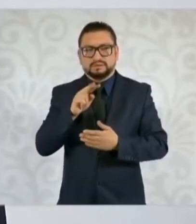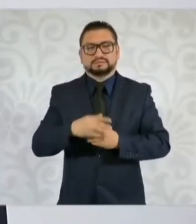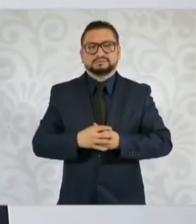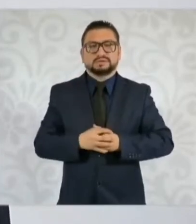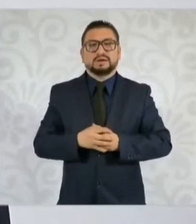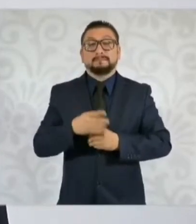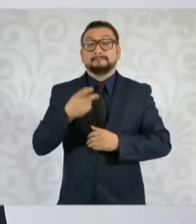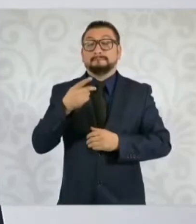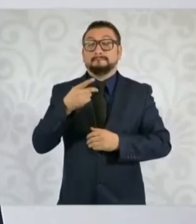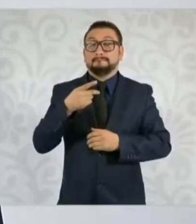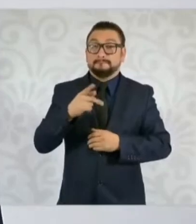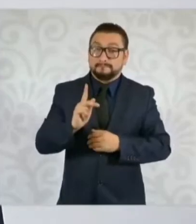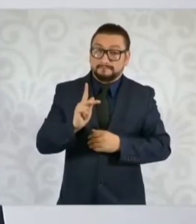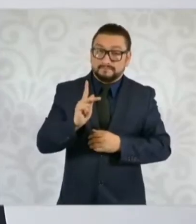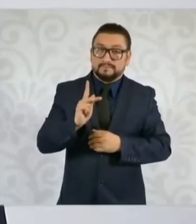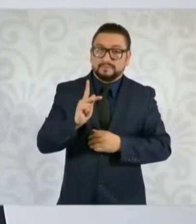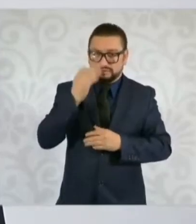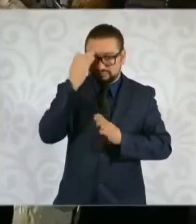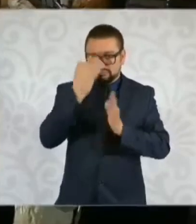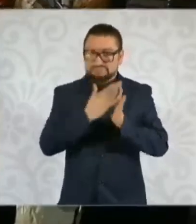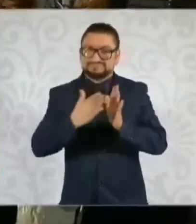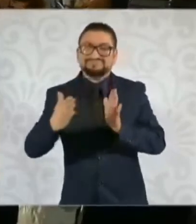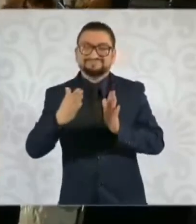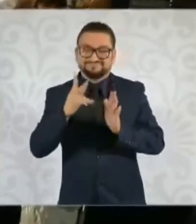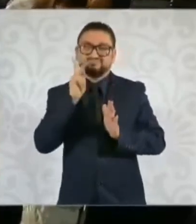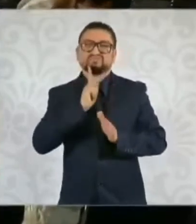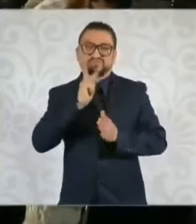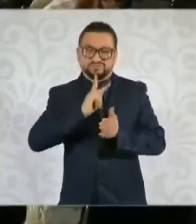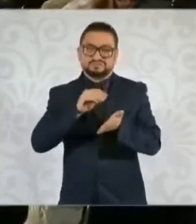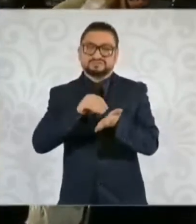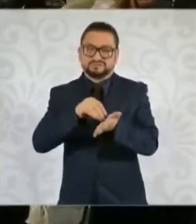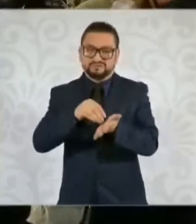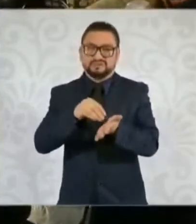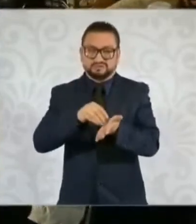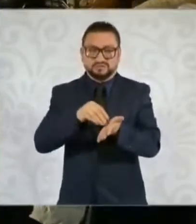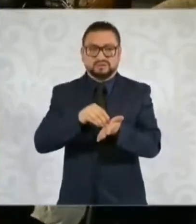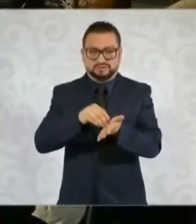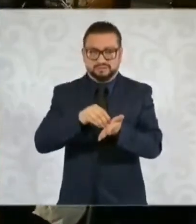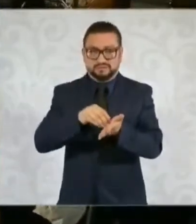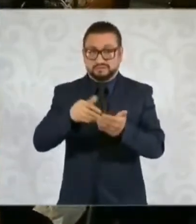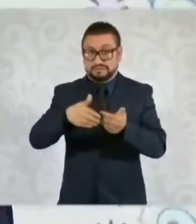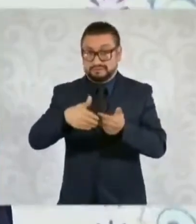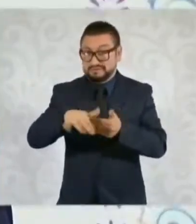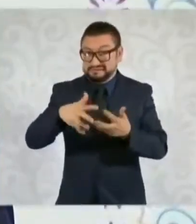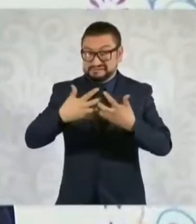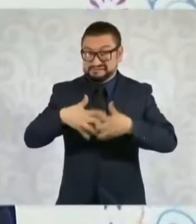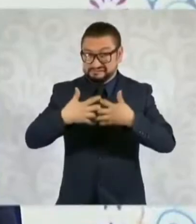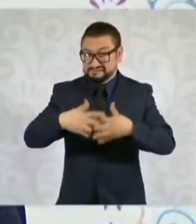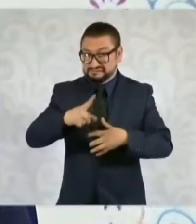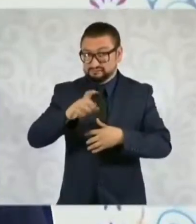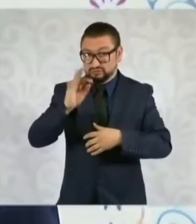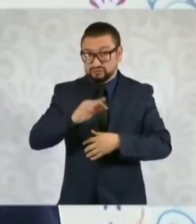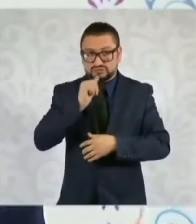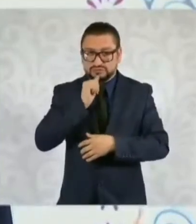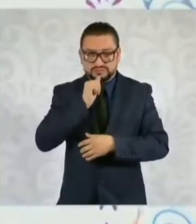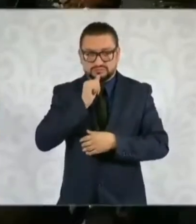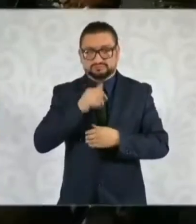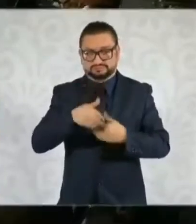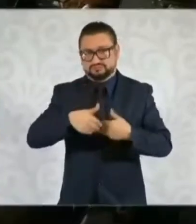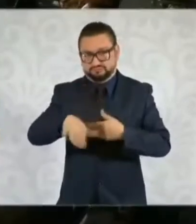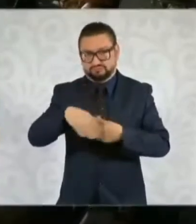Sin embargo, es un periodo de pruebas, todavía nos faltan para que arranque completamente y va a ser en unos días.